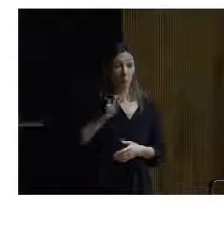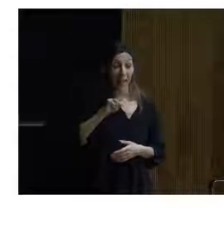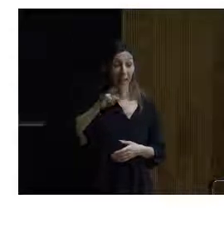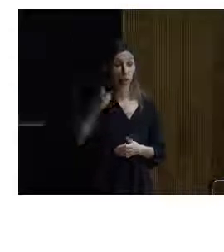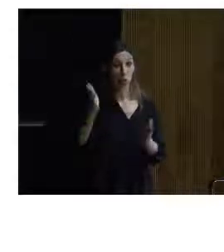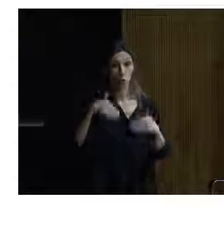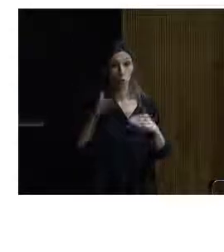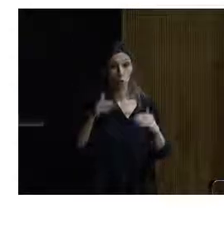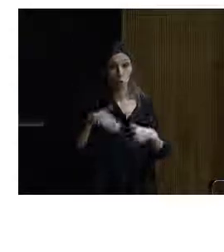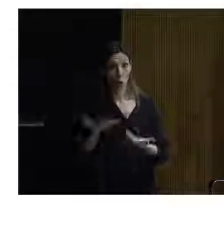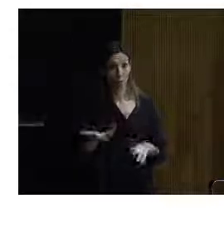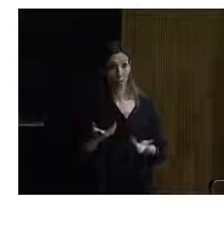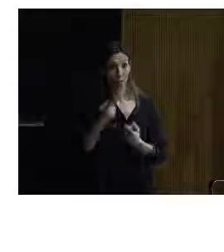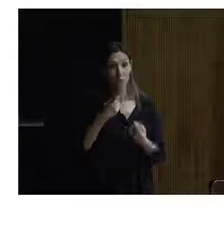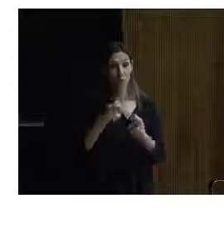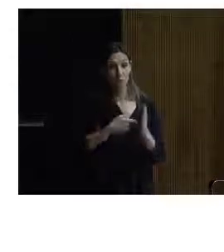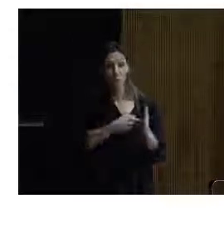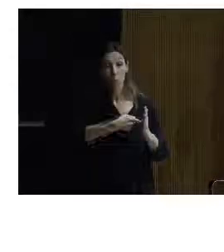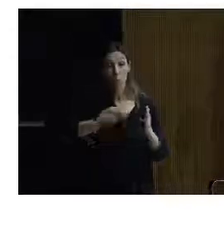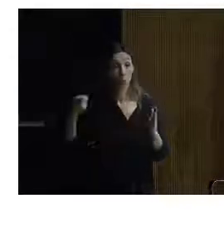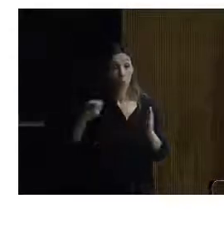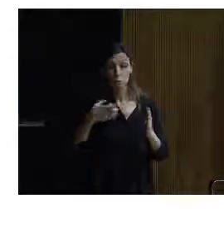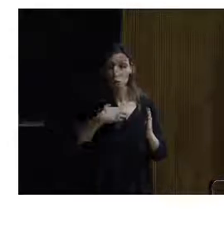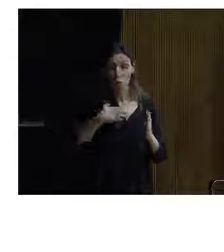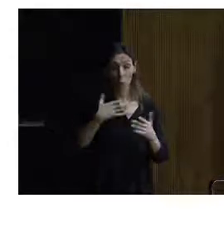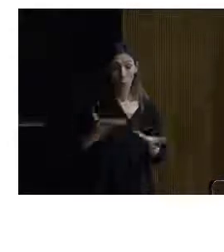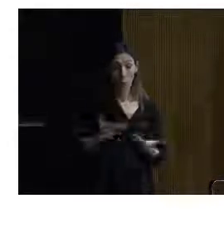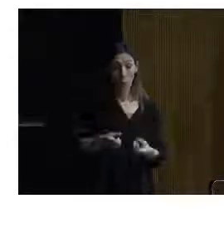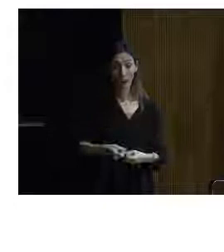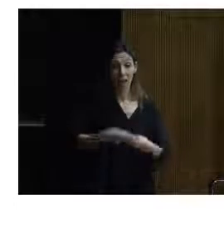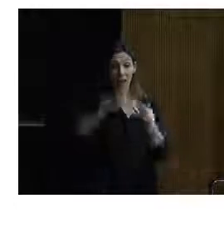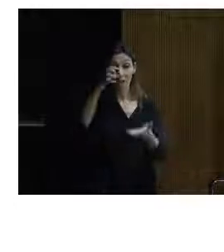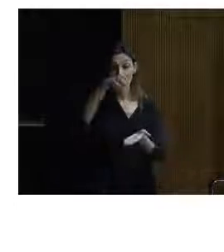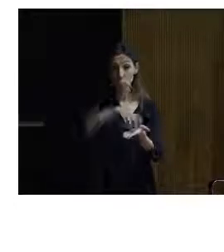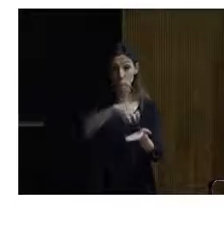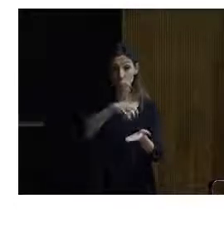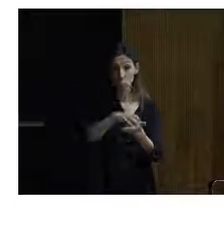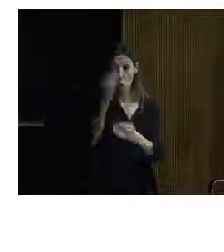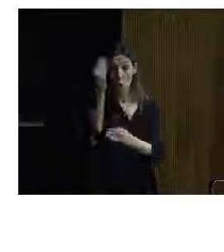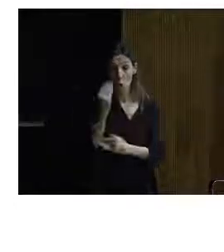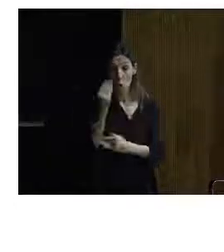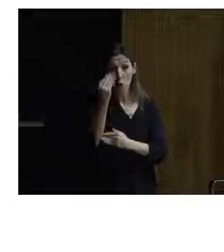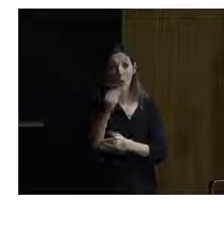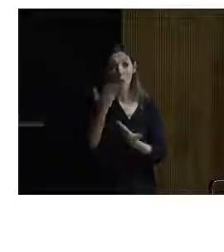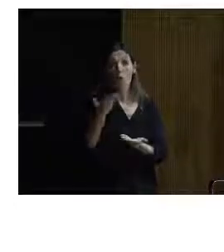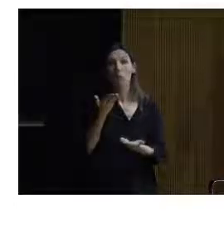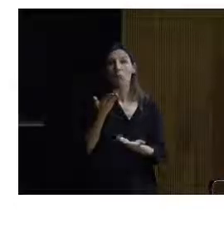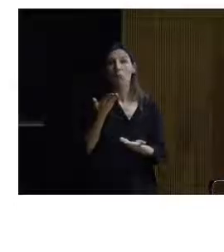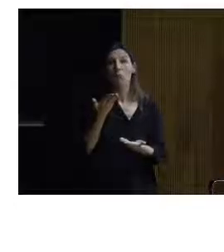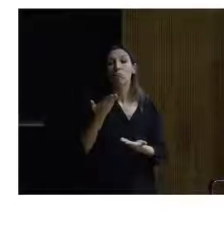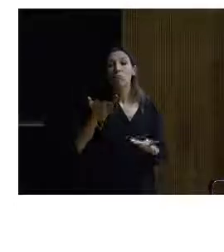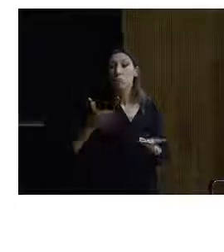podemos quitar información al edificio, al monumento. Para mí, todos los edificios ya son